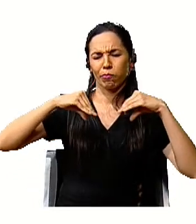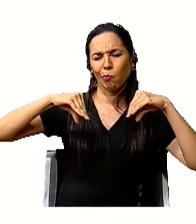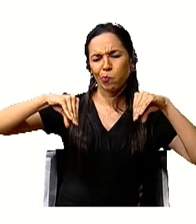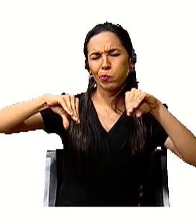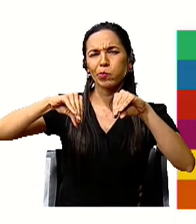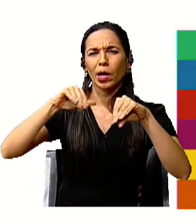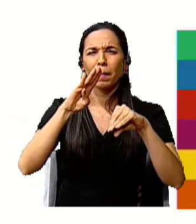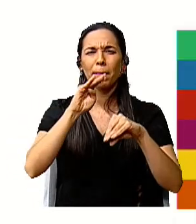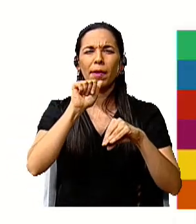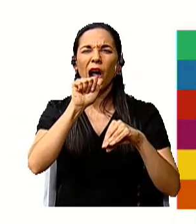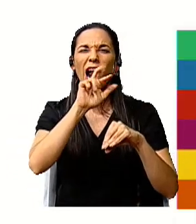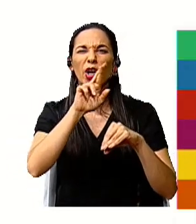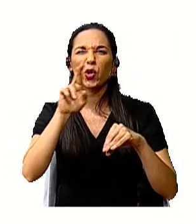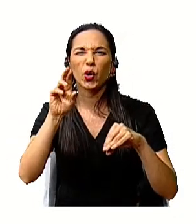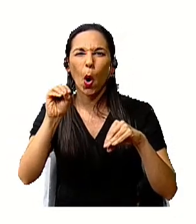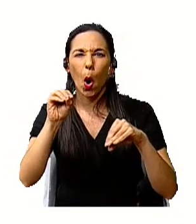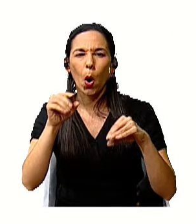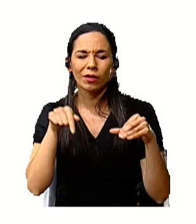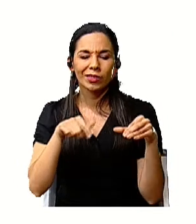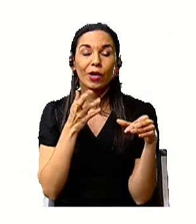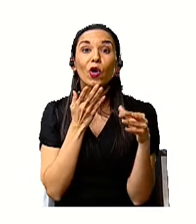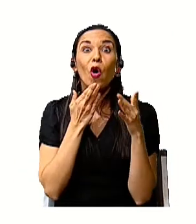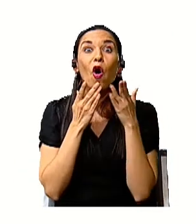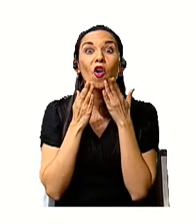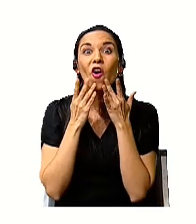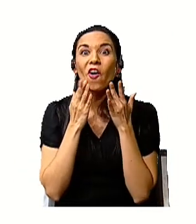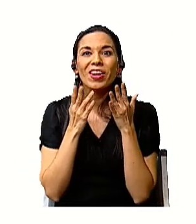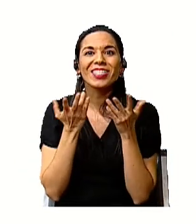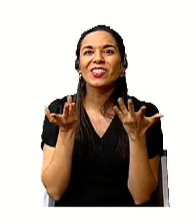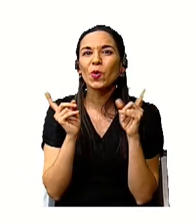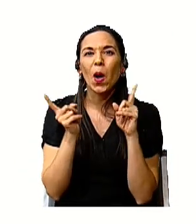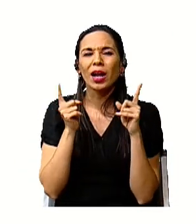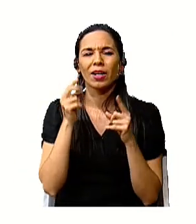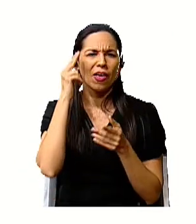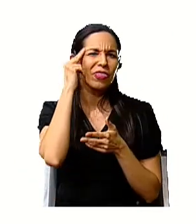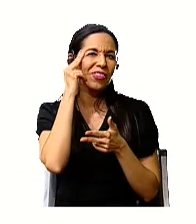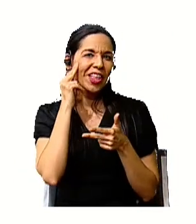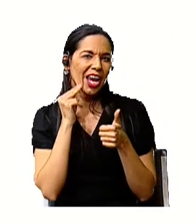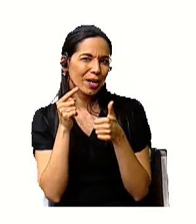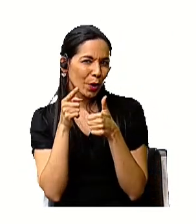utilizan algunos colores como el negro.